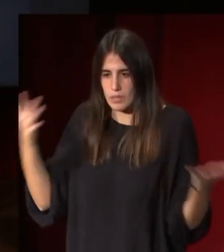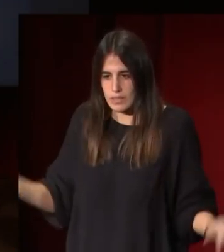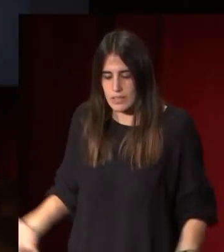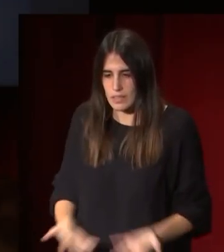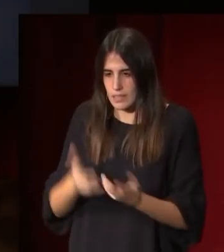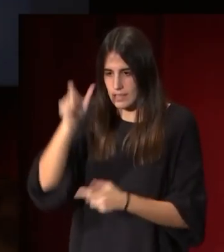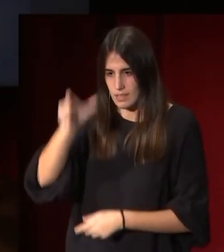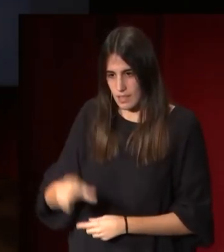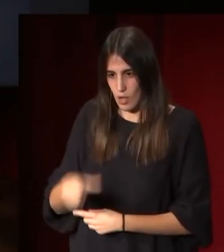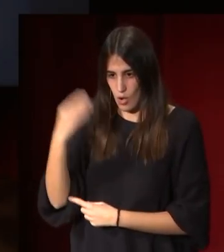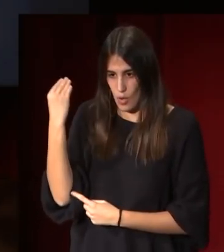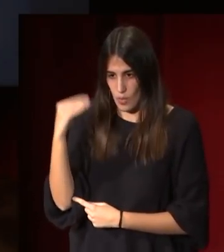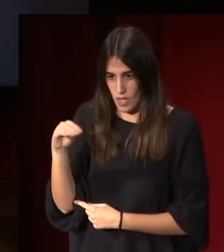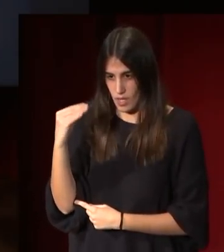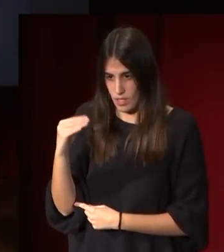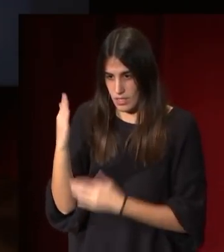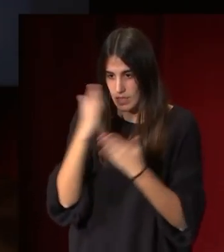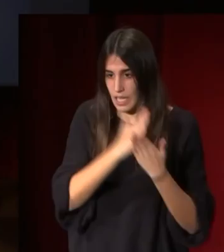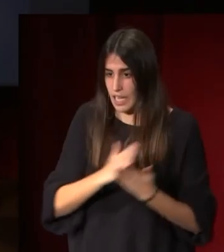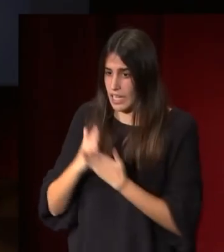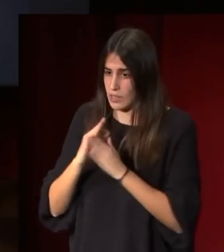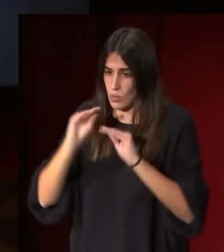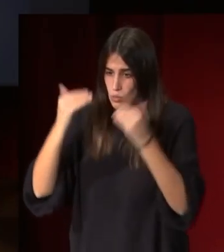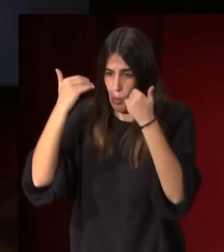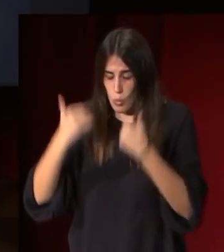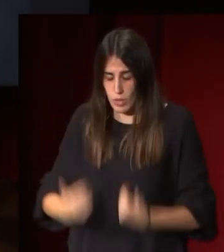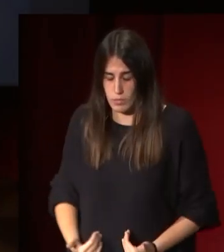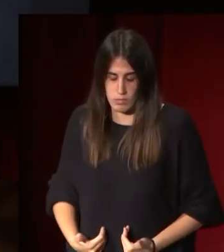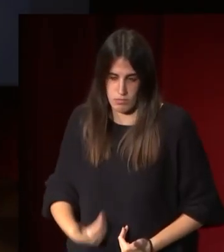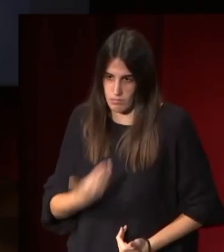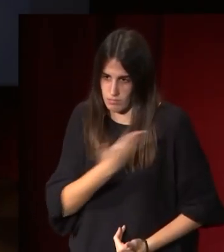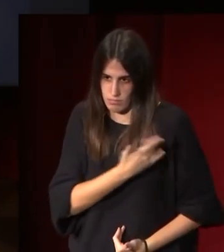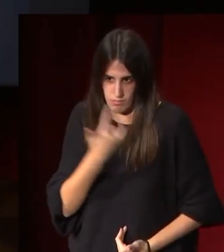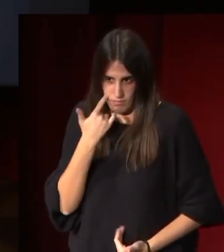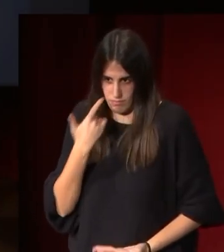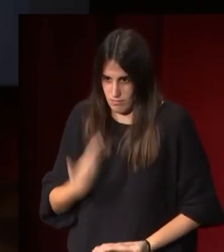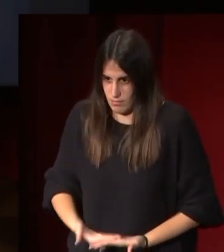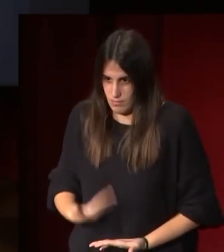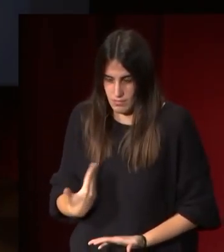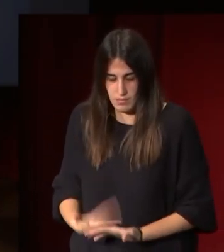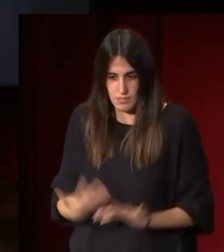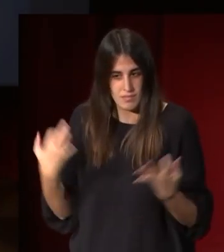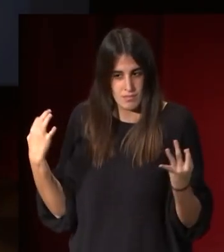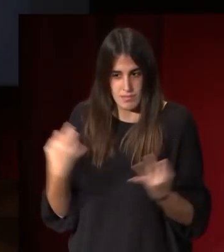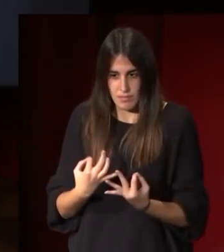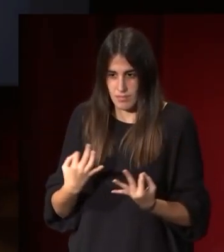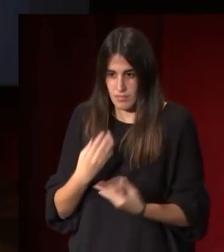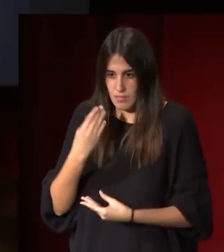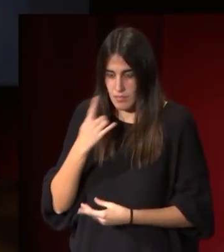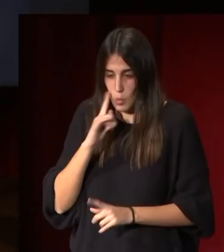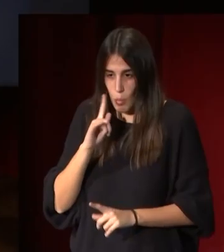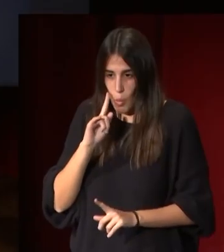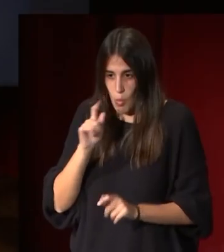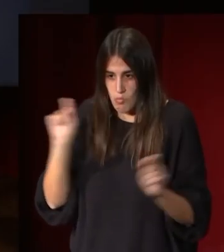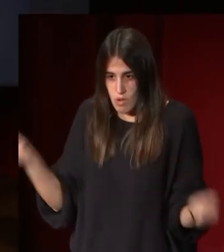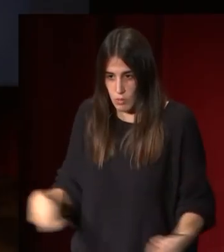joven el estudio anatómico desde luego aquí sí que demuestra bastante bien que parece haberse hecho en natural